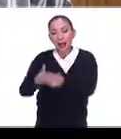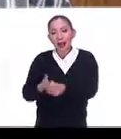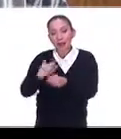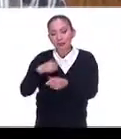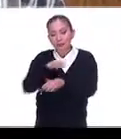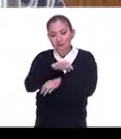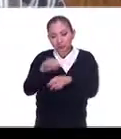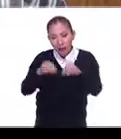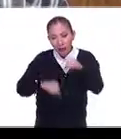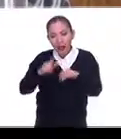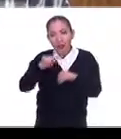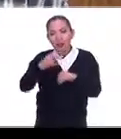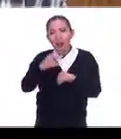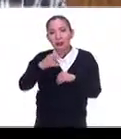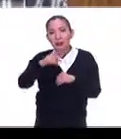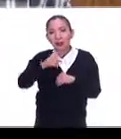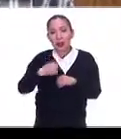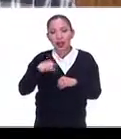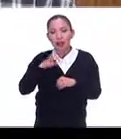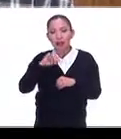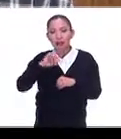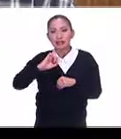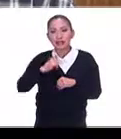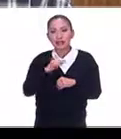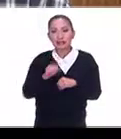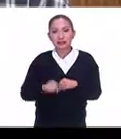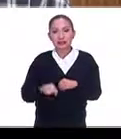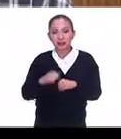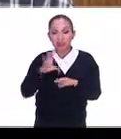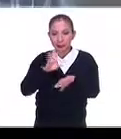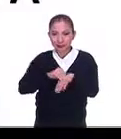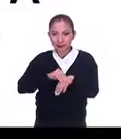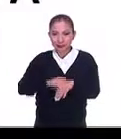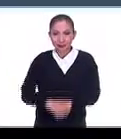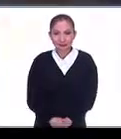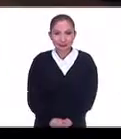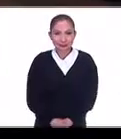edición, Lázaro Grimaldi, soy Carlos Sánchez. Con permiso.